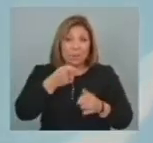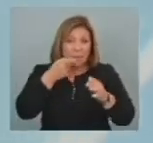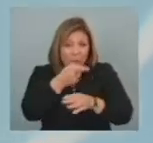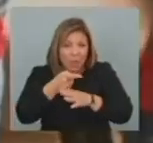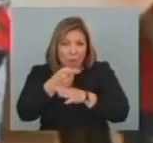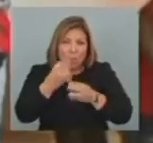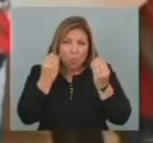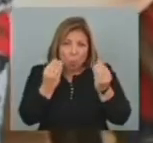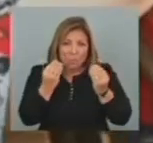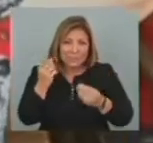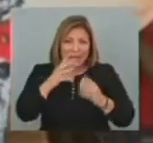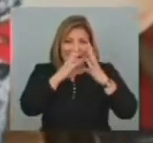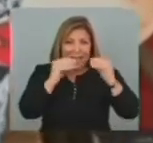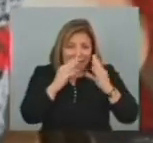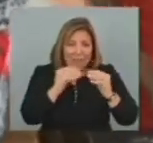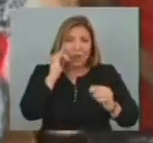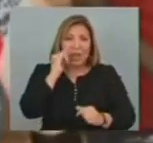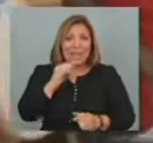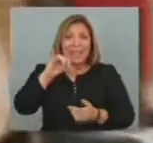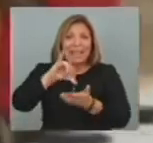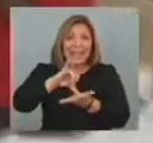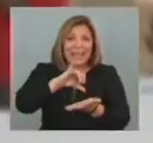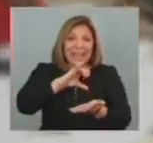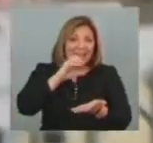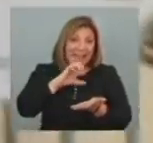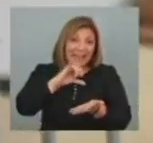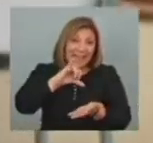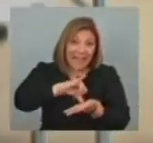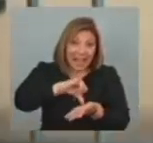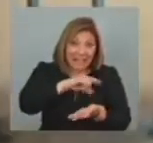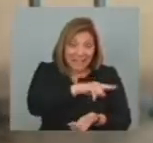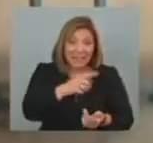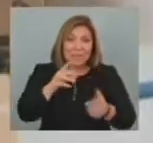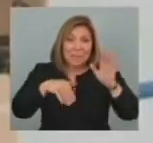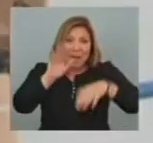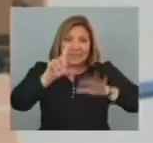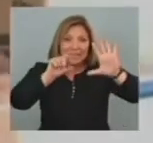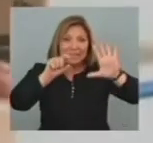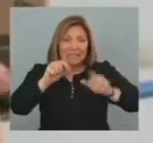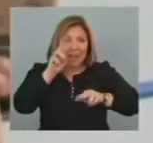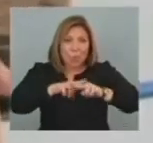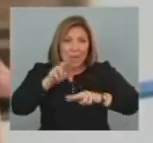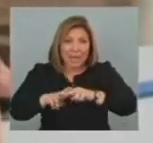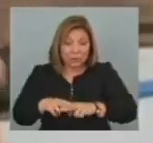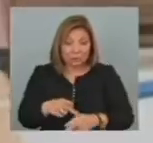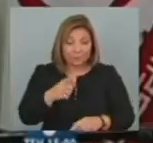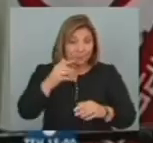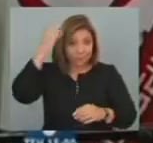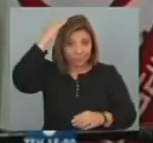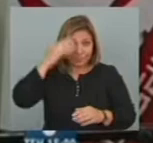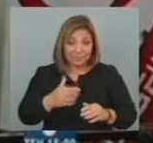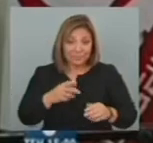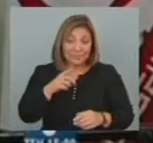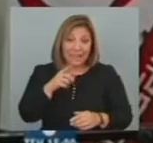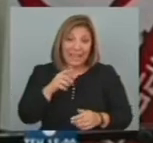baño de sangre sectario en Líbano e Irak Donde una serie de ataques con bombas dejaron más de 70 muertos el miércoles El líder supremo de Irán,